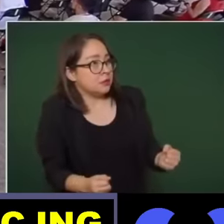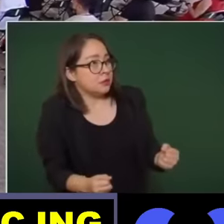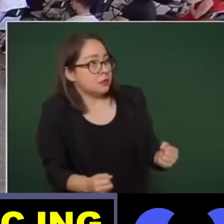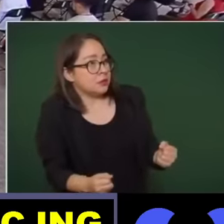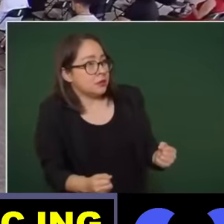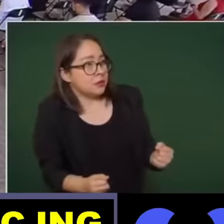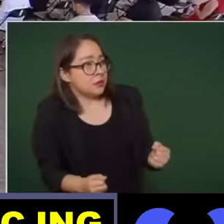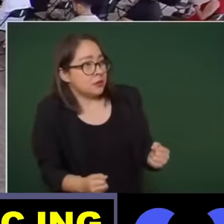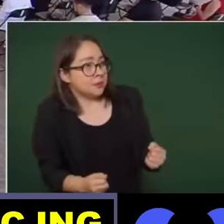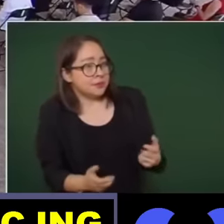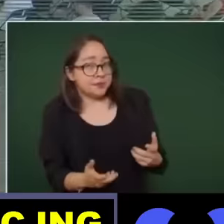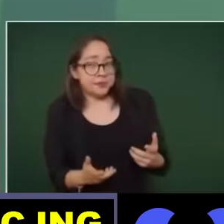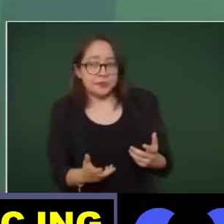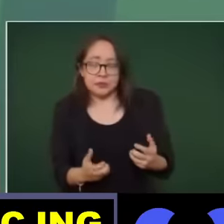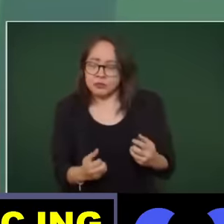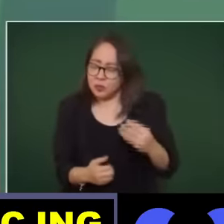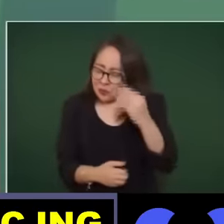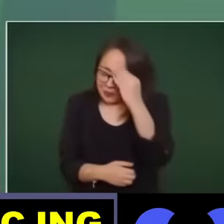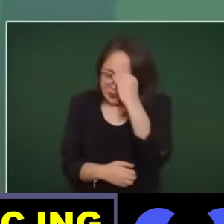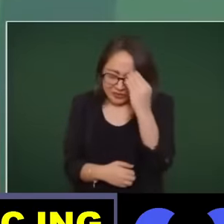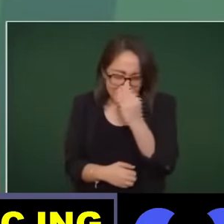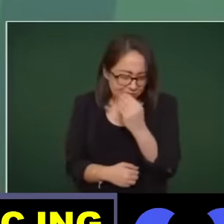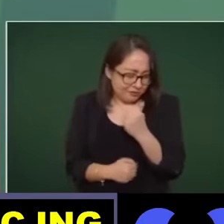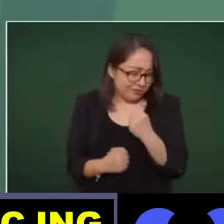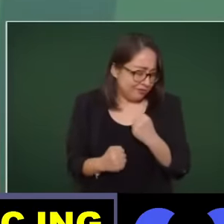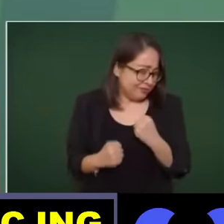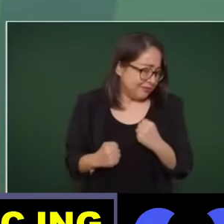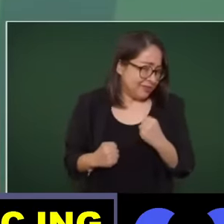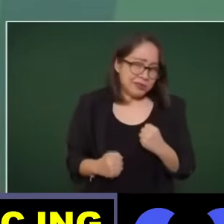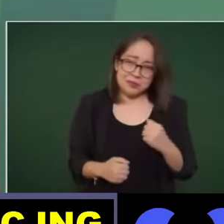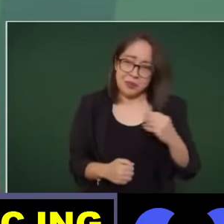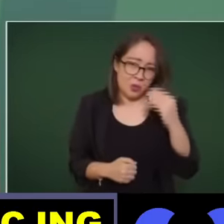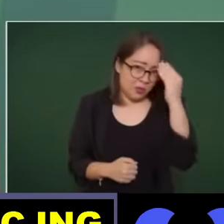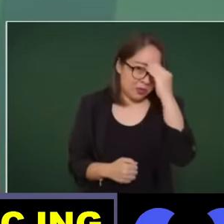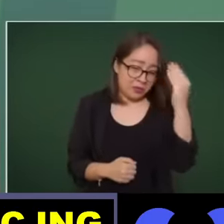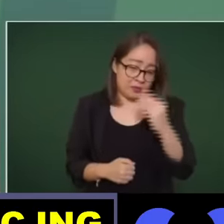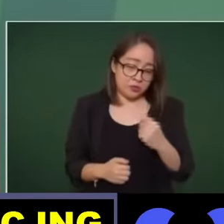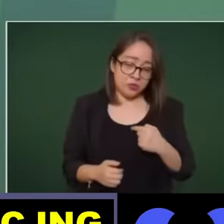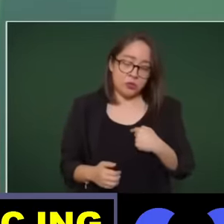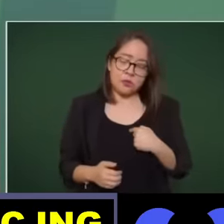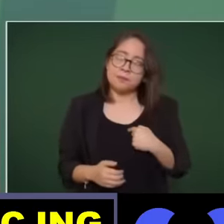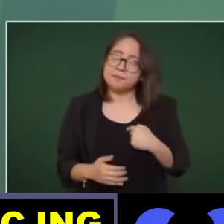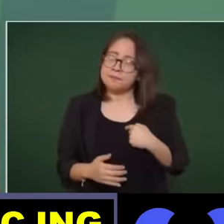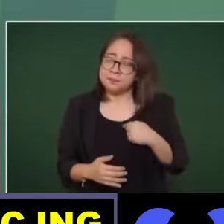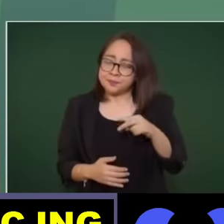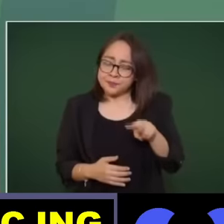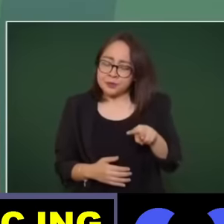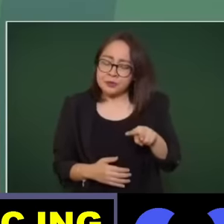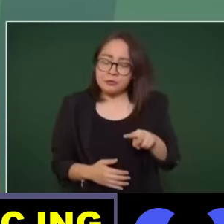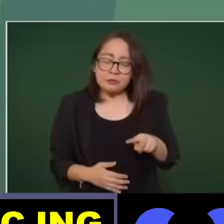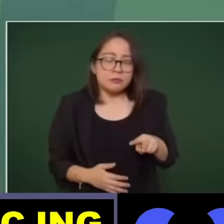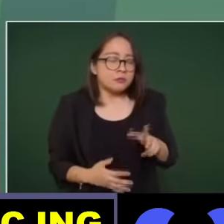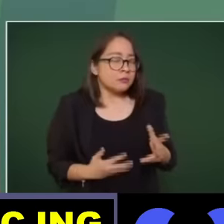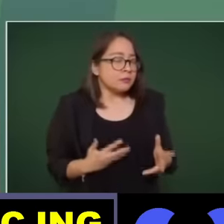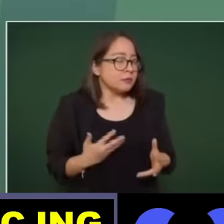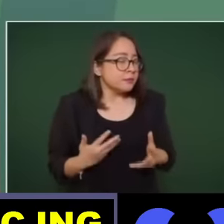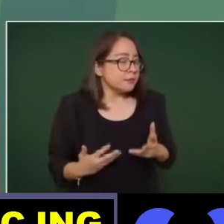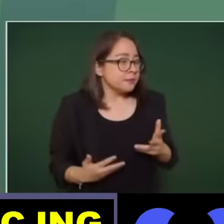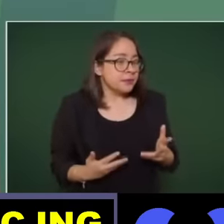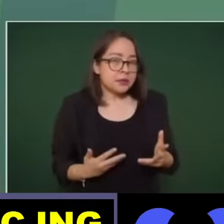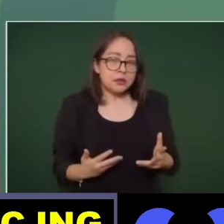y muy fuerte mucho muy fuerte entonces tomé la decisión de